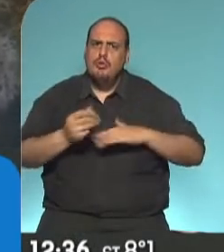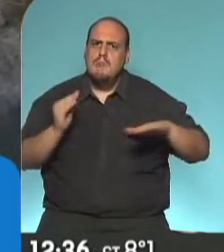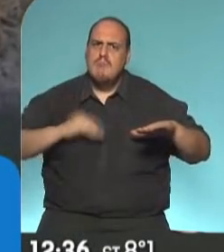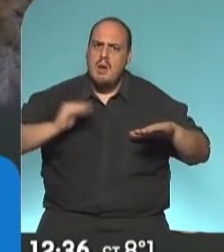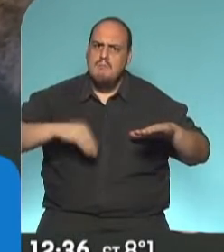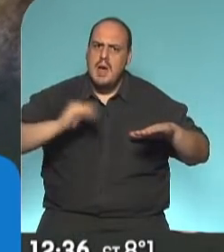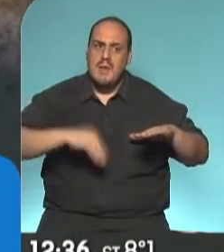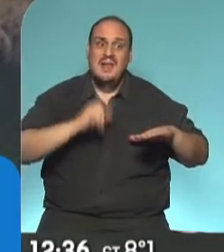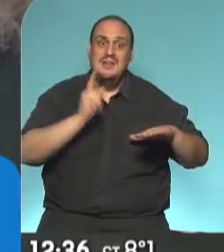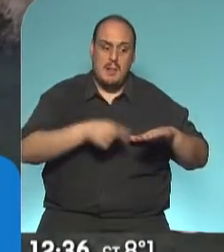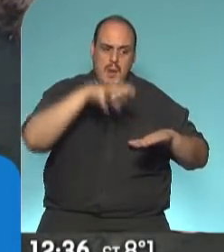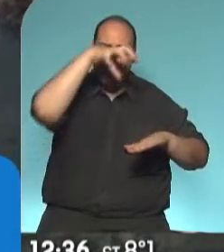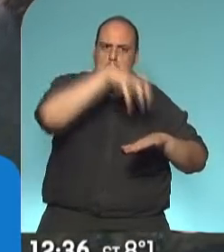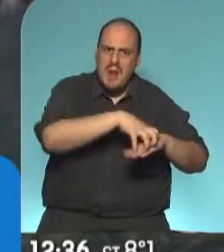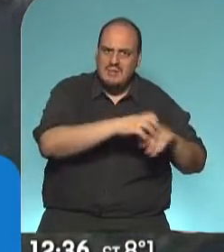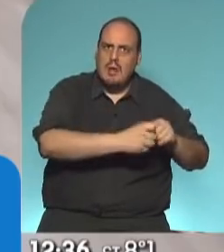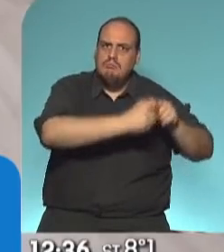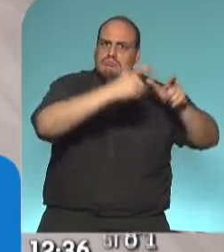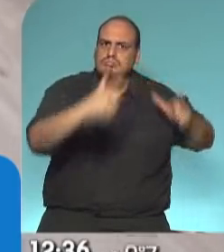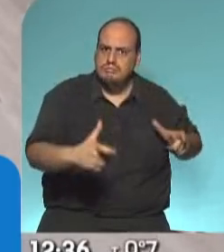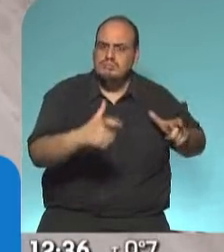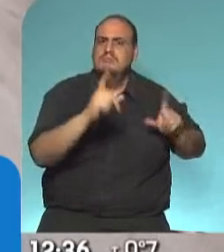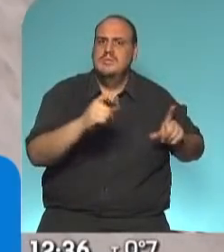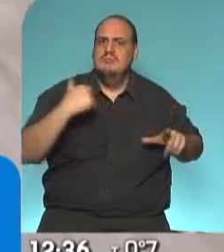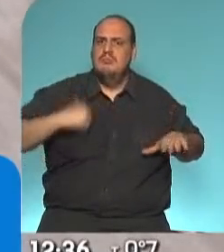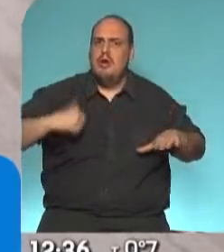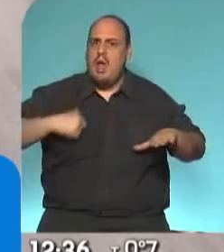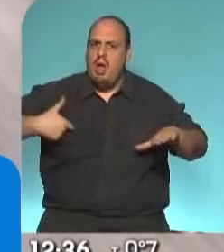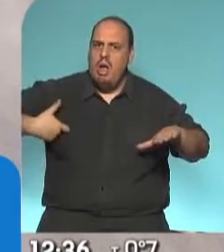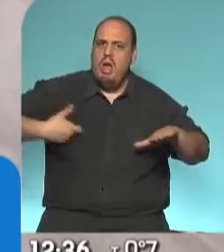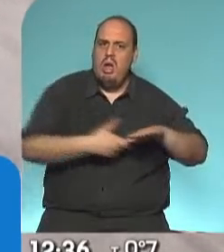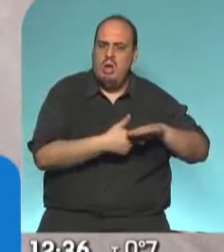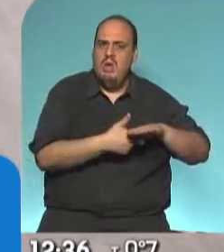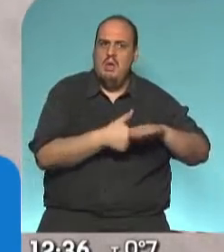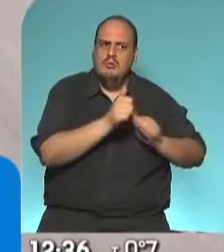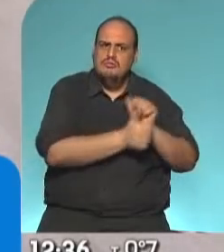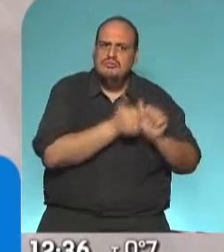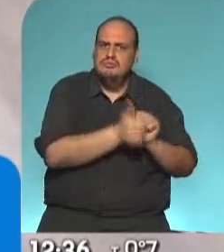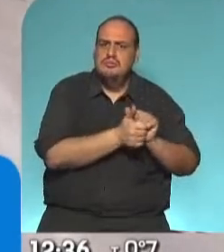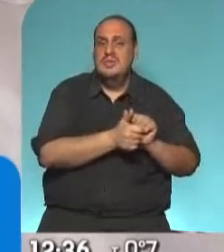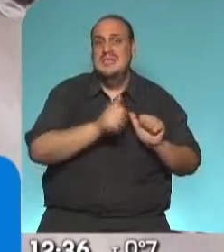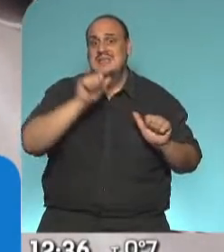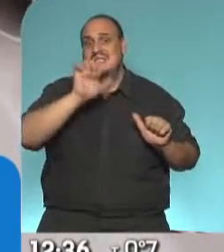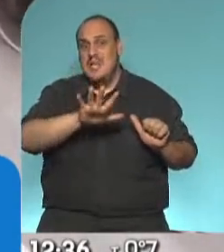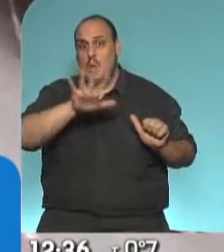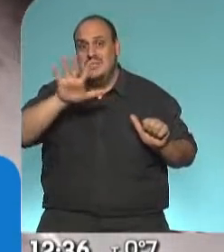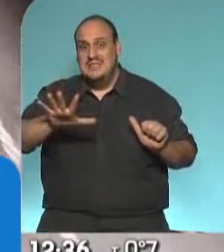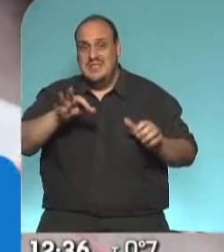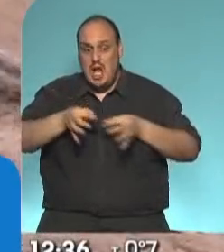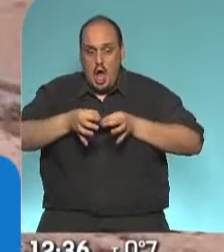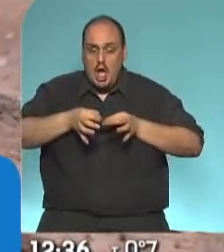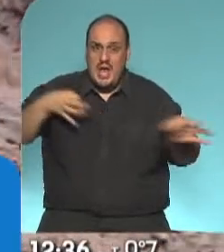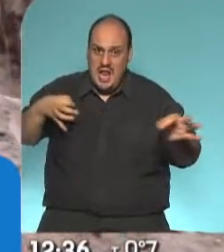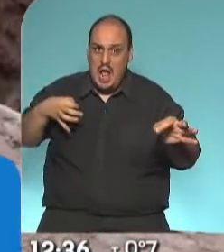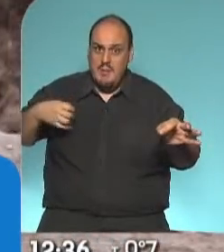duplicar la planta de tratamiento de líquidos cloacales que está en Bajo Grande. Son 55 kilómetros de